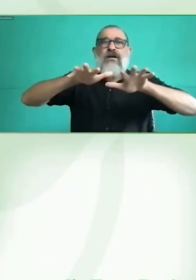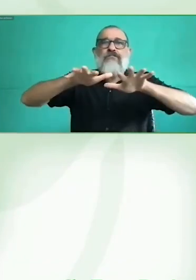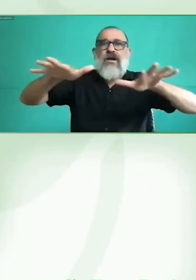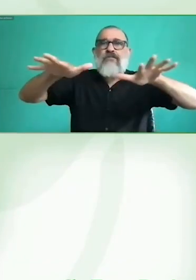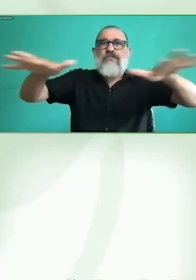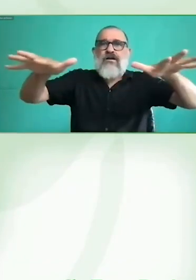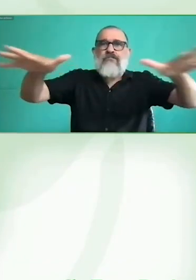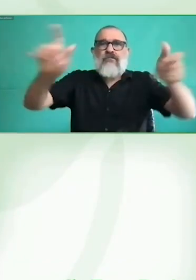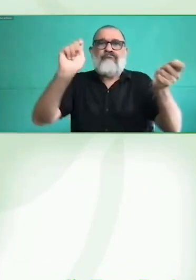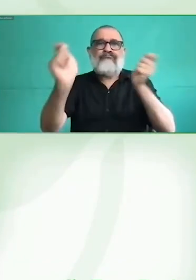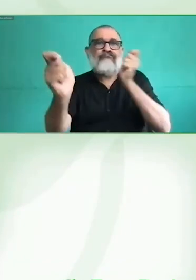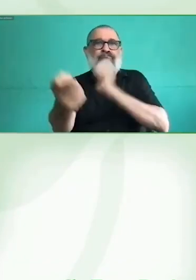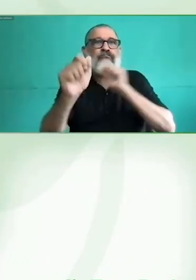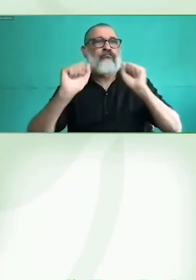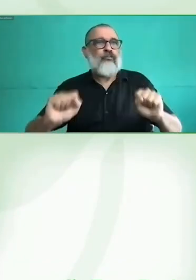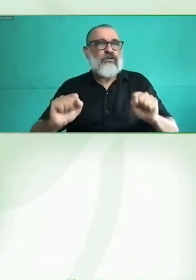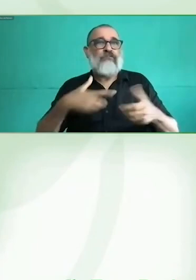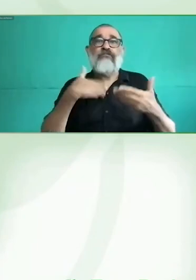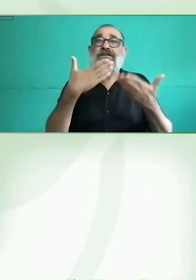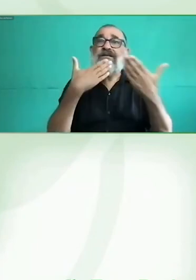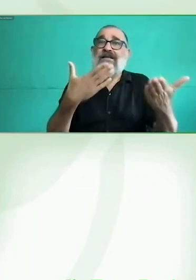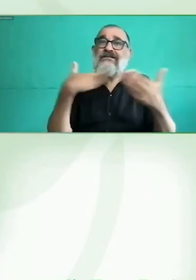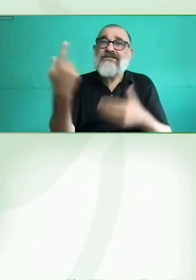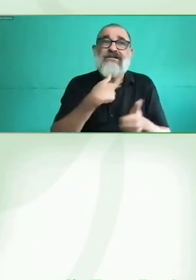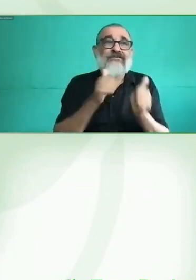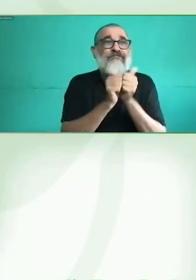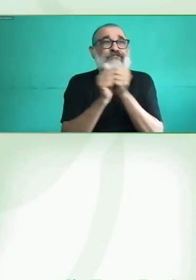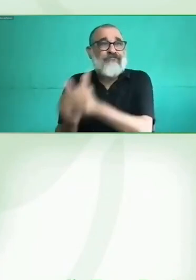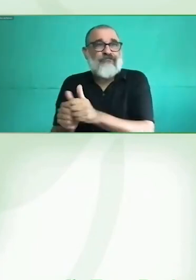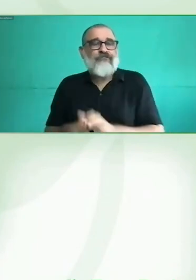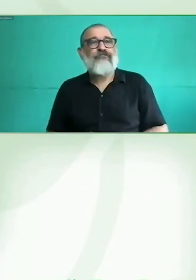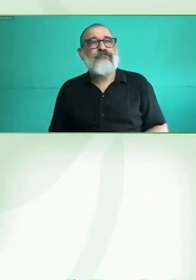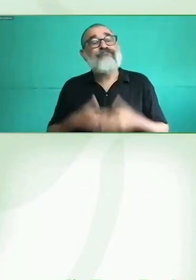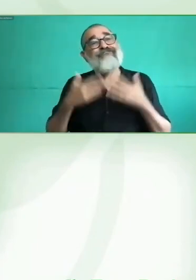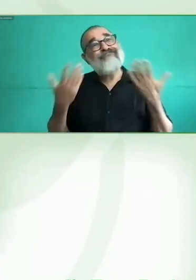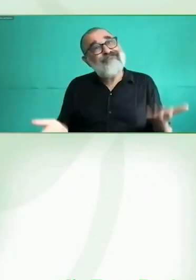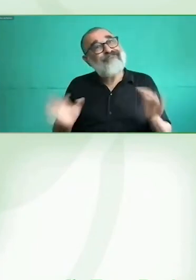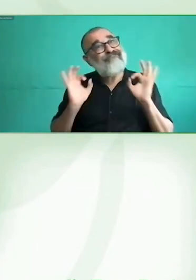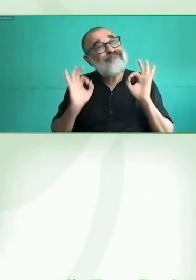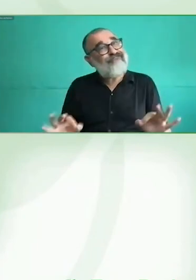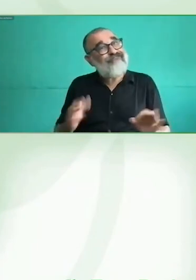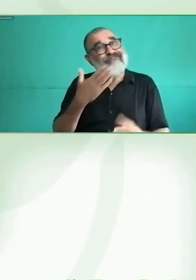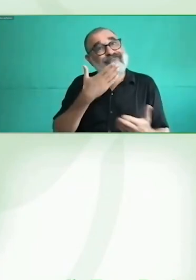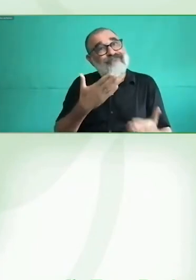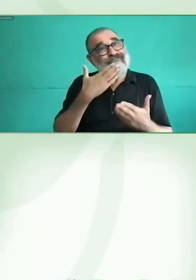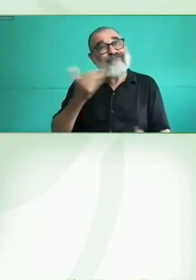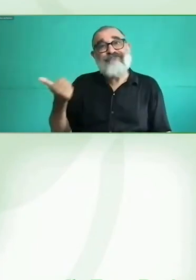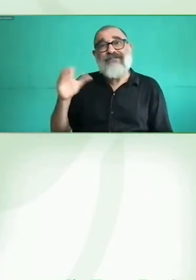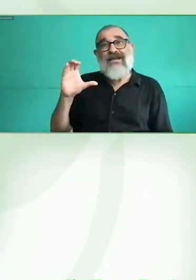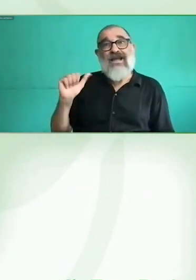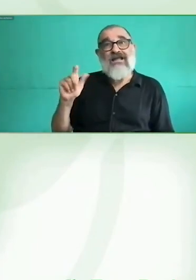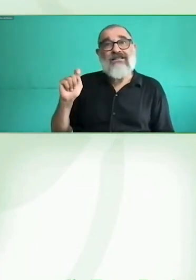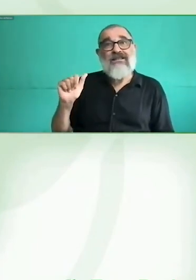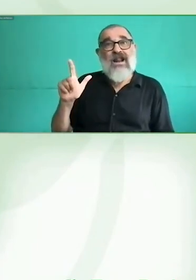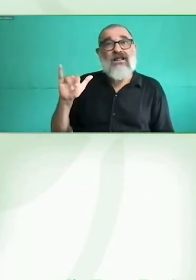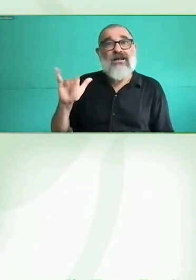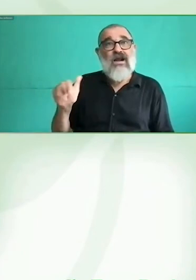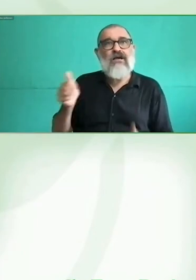Bueno, la verdad que Catalina ya nos ha introducido muy bien a lo que se viene. Si queréis conocer esas